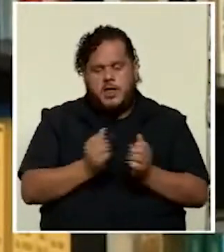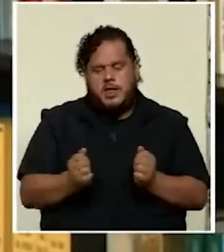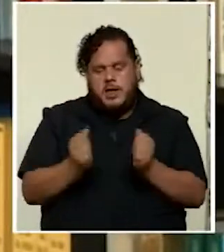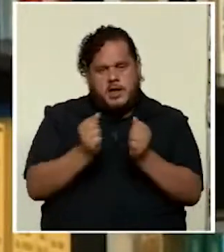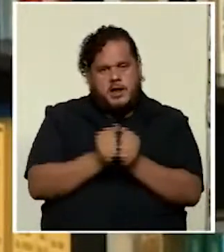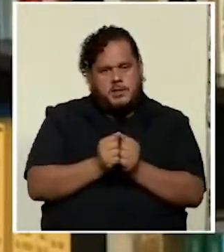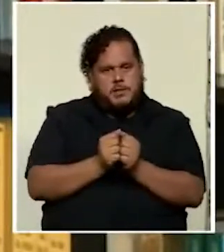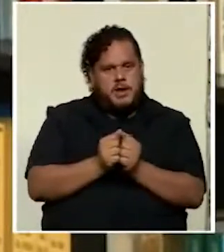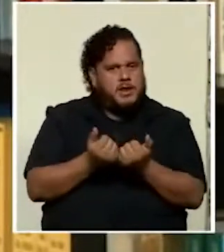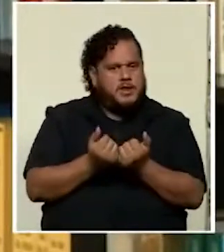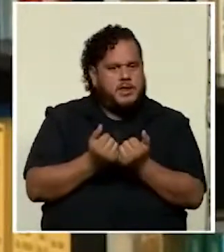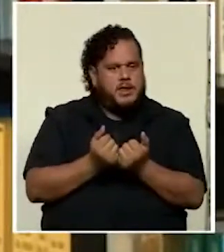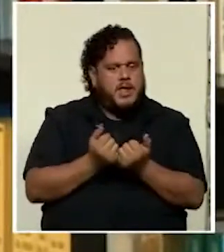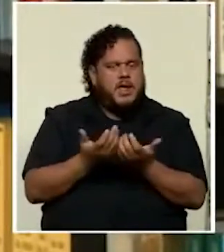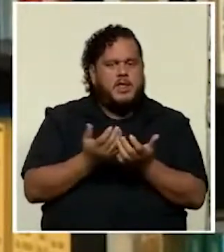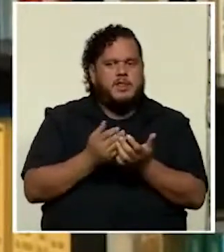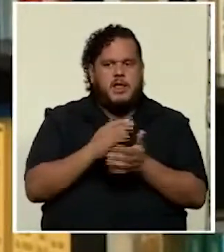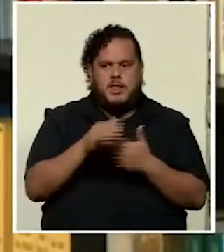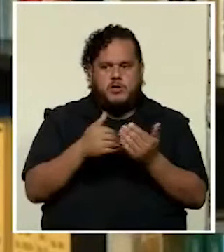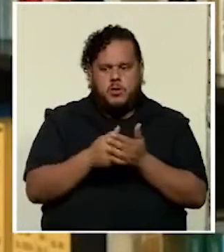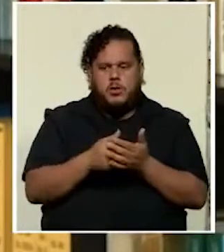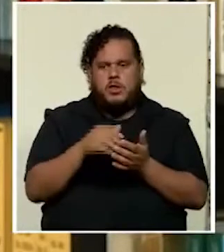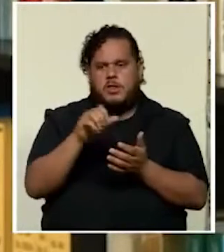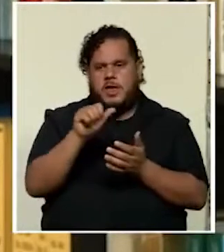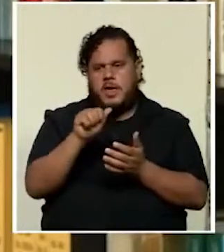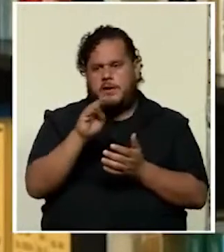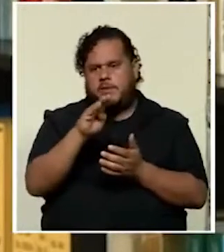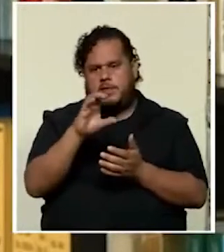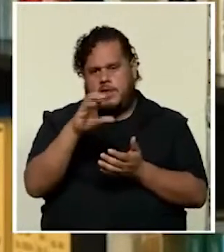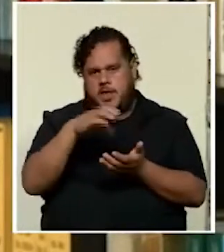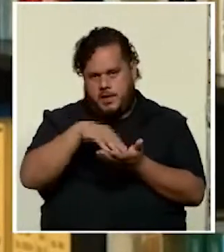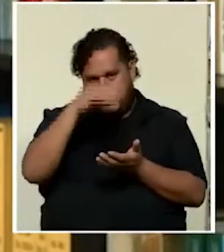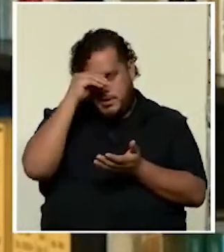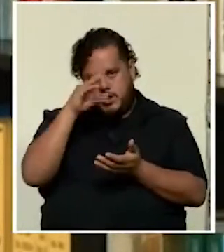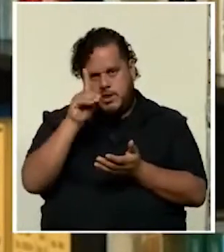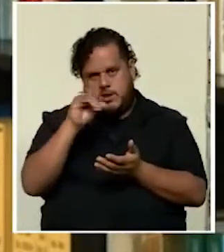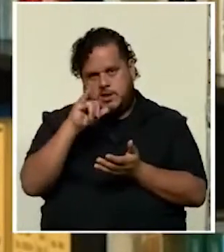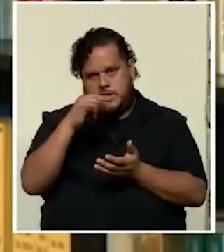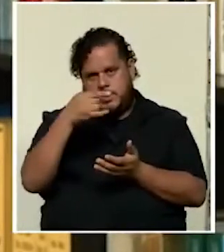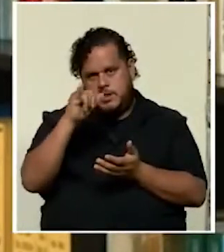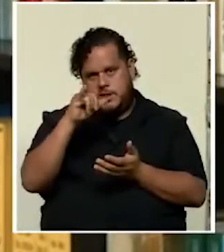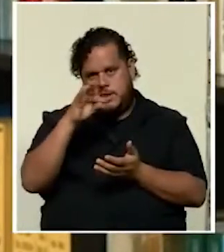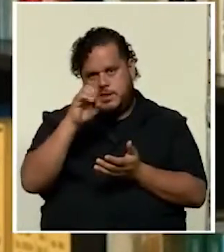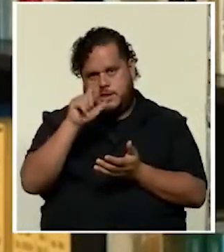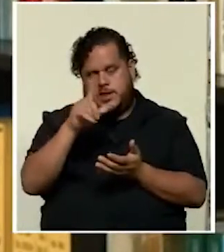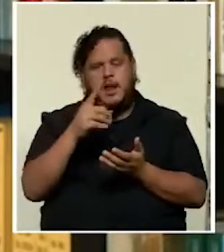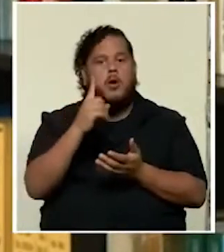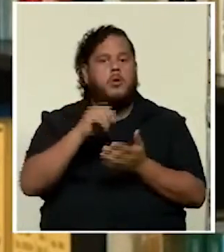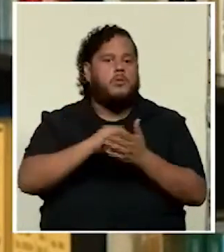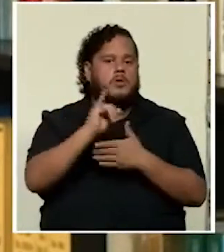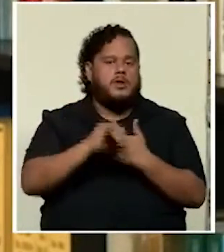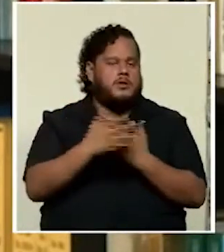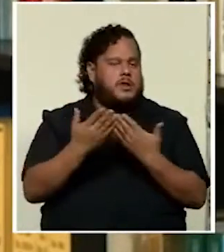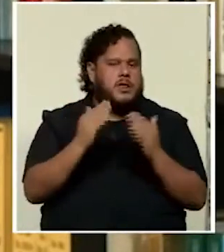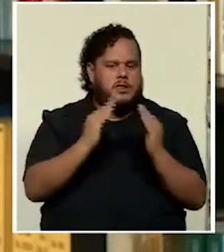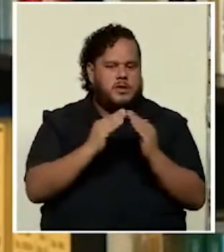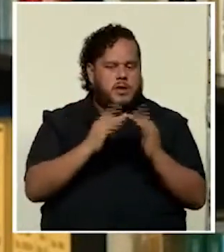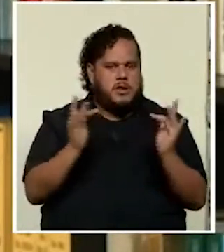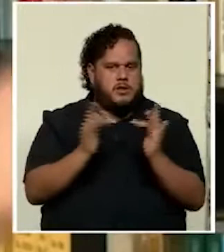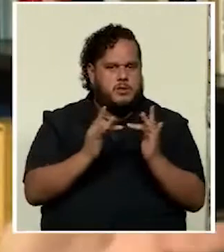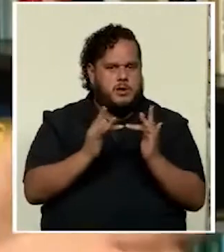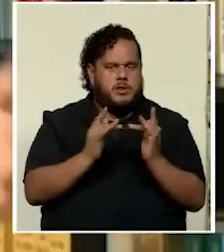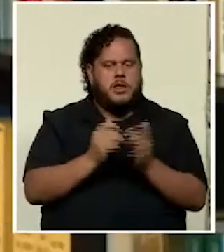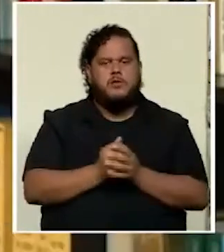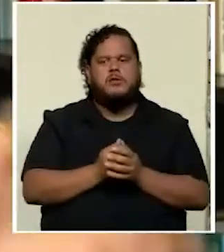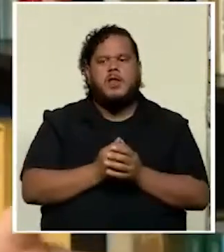alfabetización digital debe reactivarse también un proyecto que es el de hogares conectados que